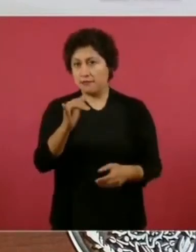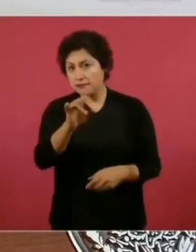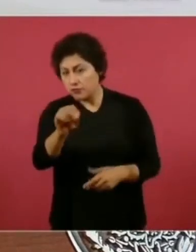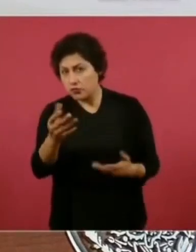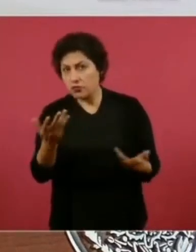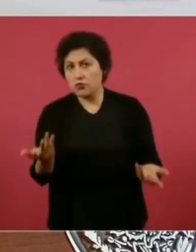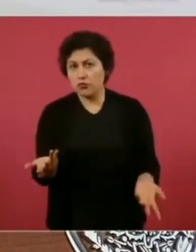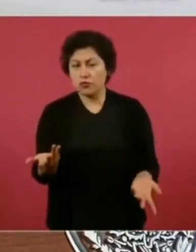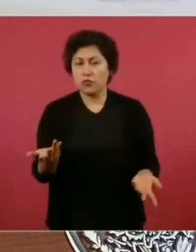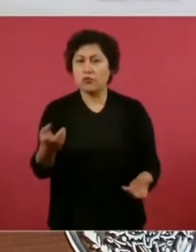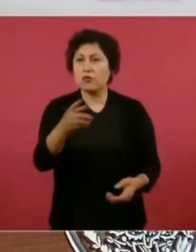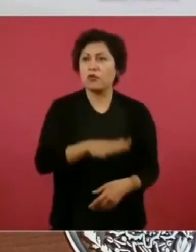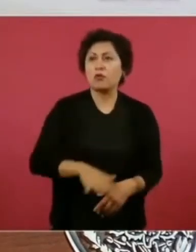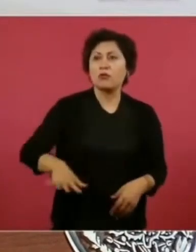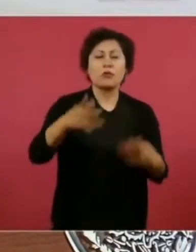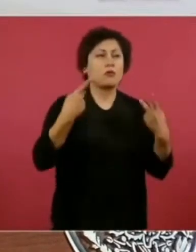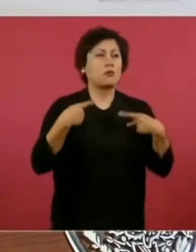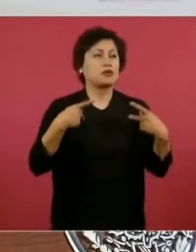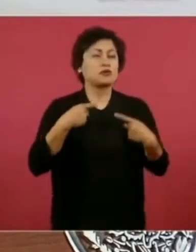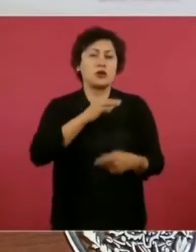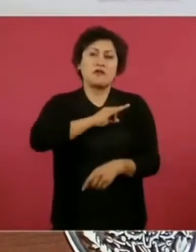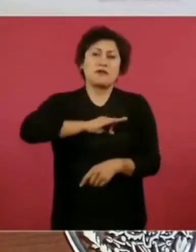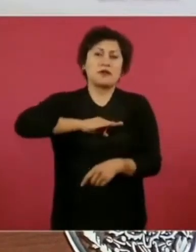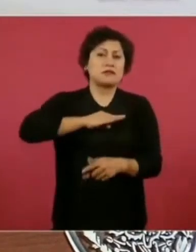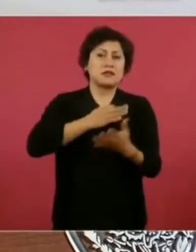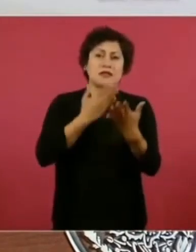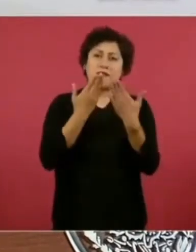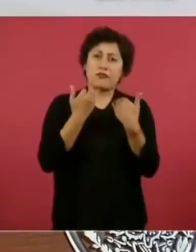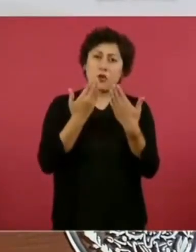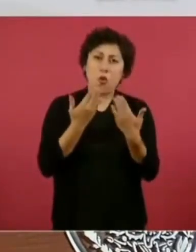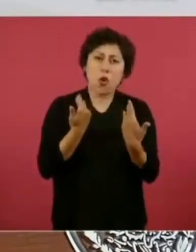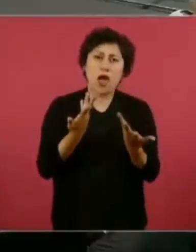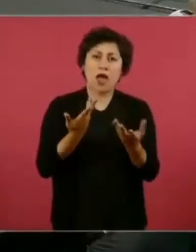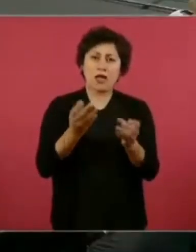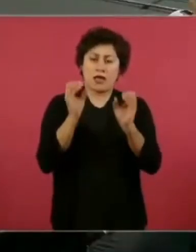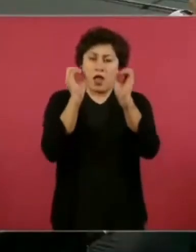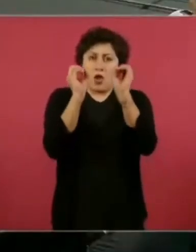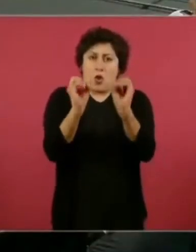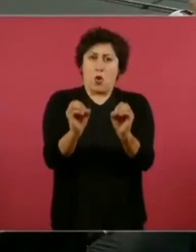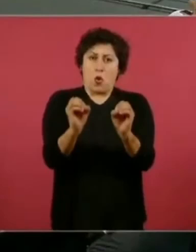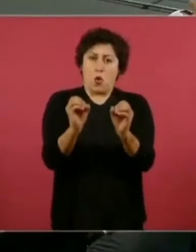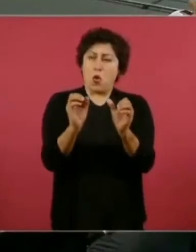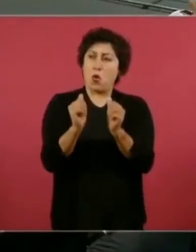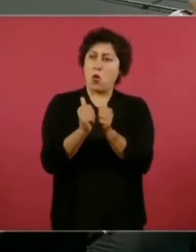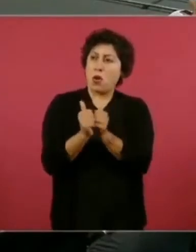¿No será que hay desamor, que hay desatención a los jóvenes?